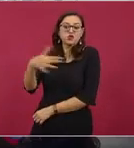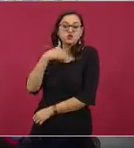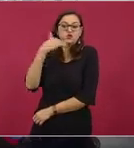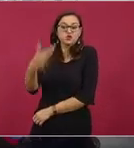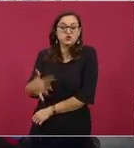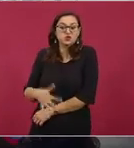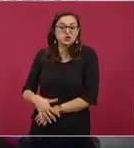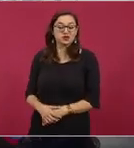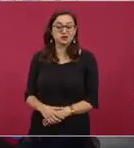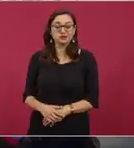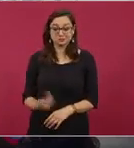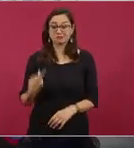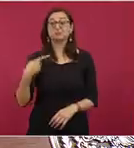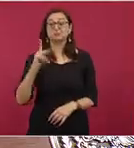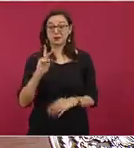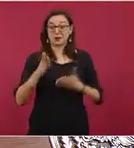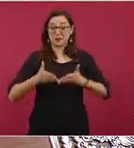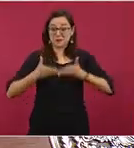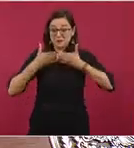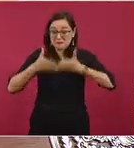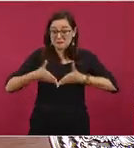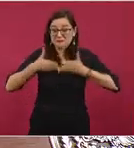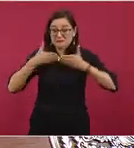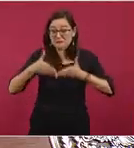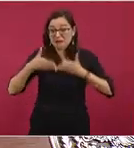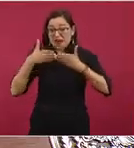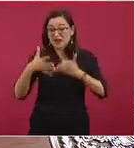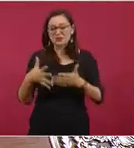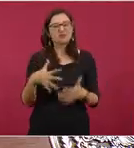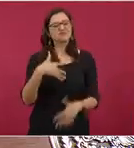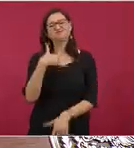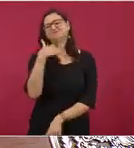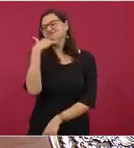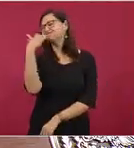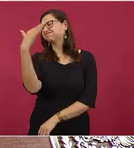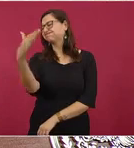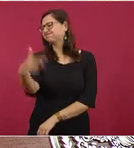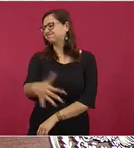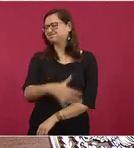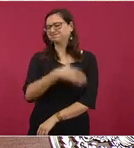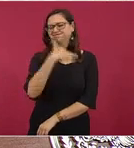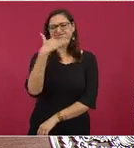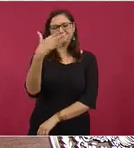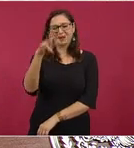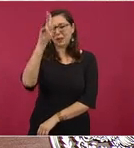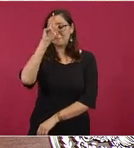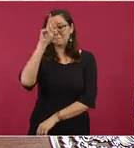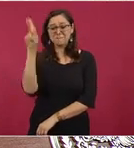los barcos, pero consumen muchísimo combustible,